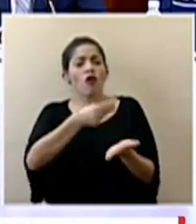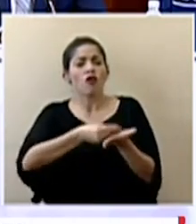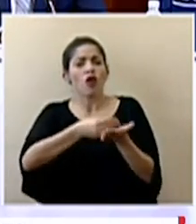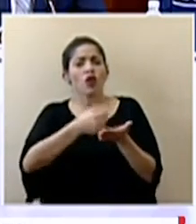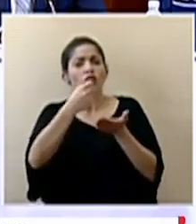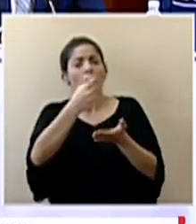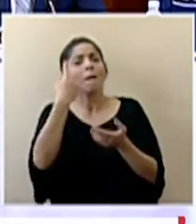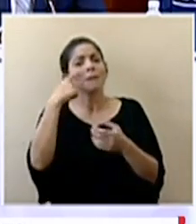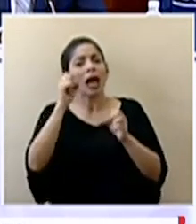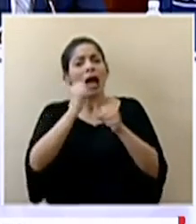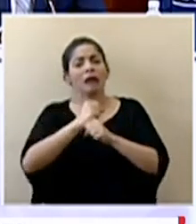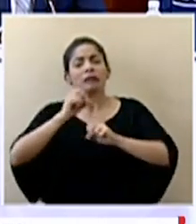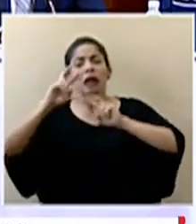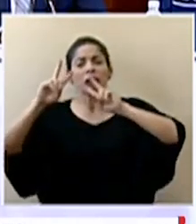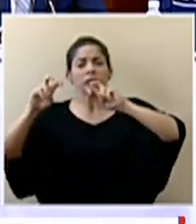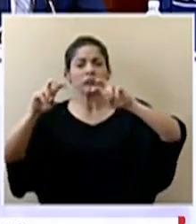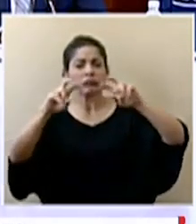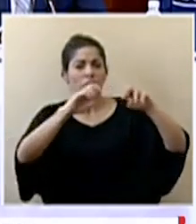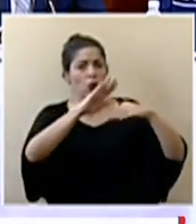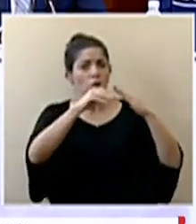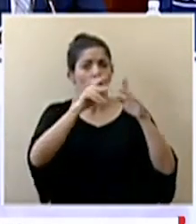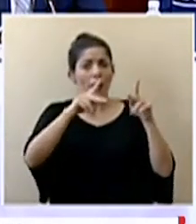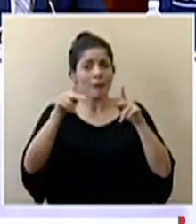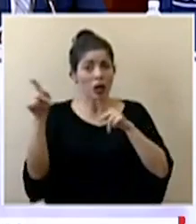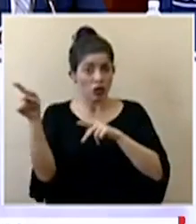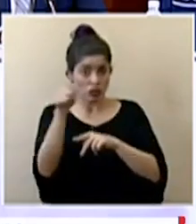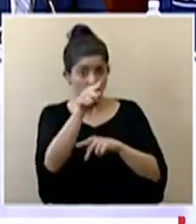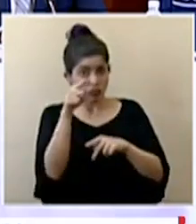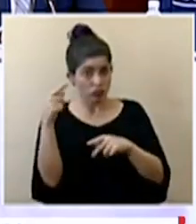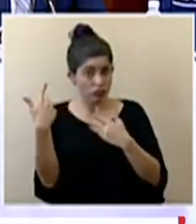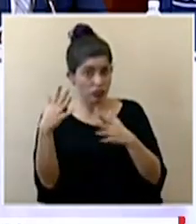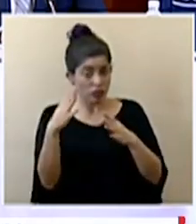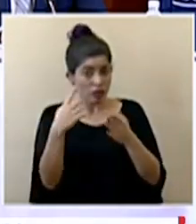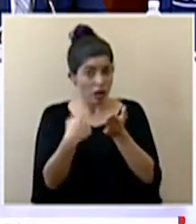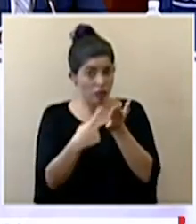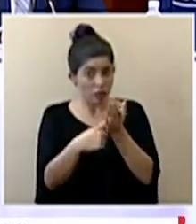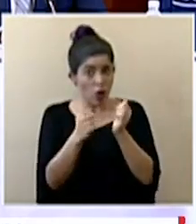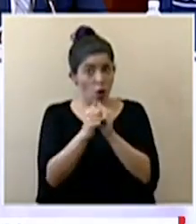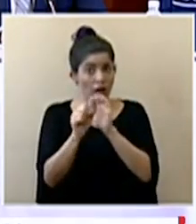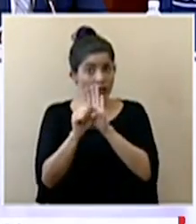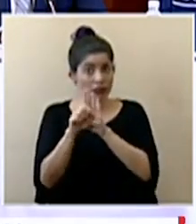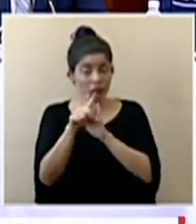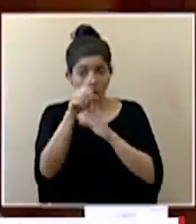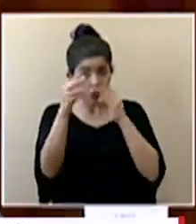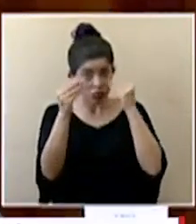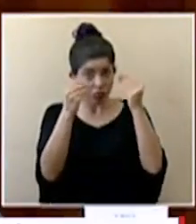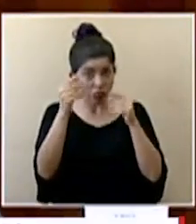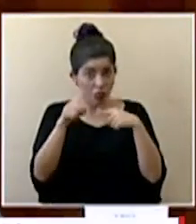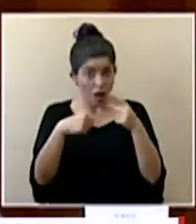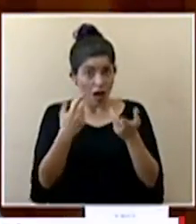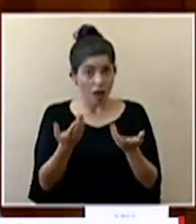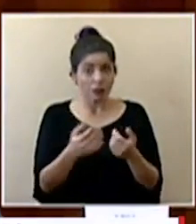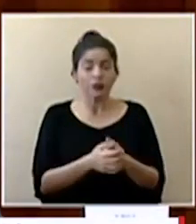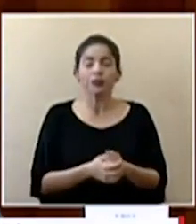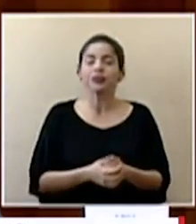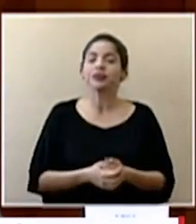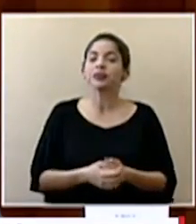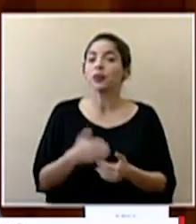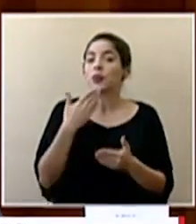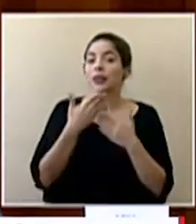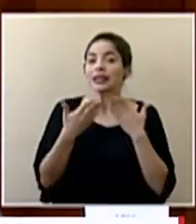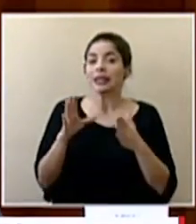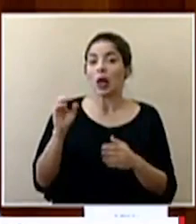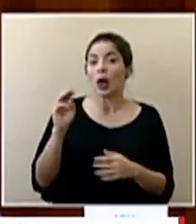pruebas masivas a la población queremos saber si han estado en conversación del tema con el congreso y si lo están valorando bueno ya la